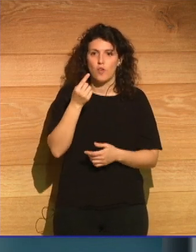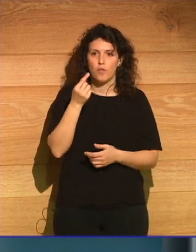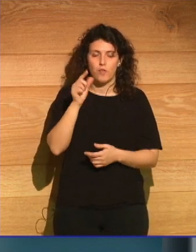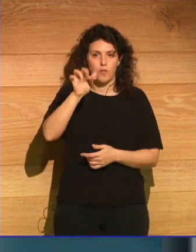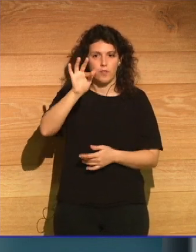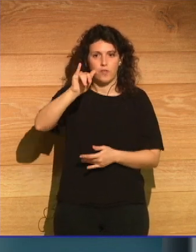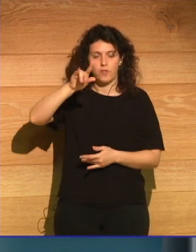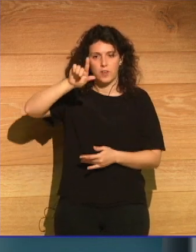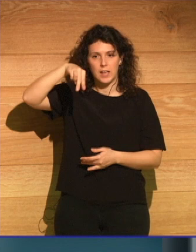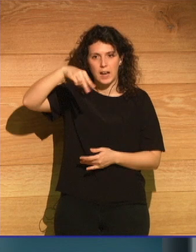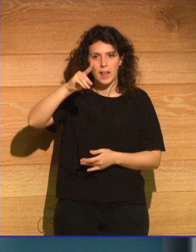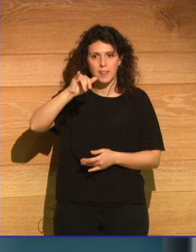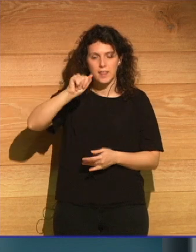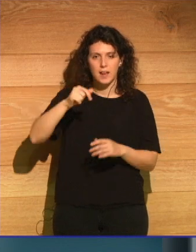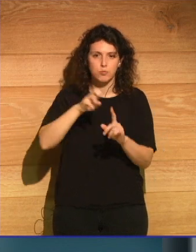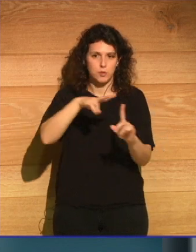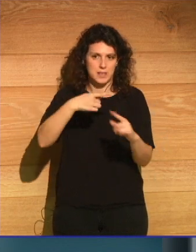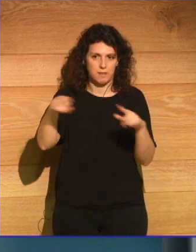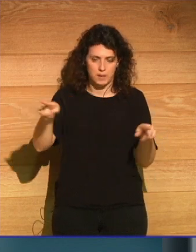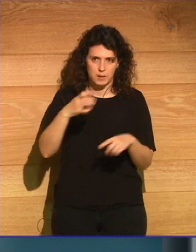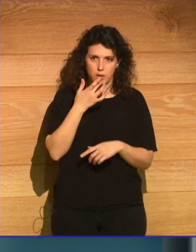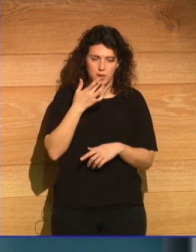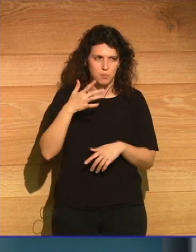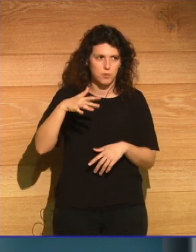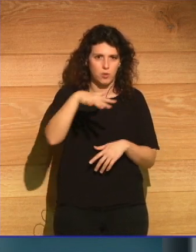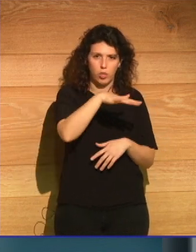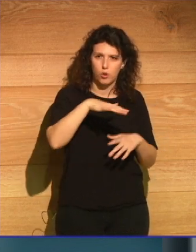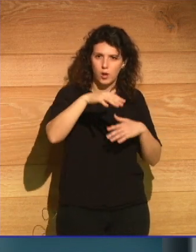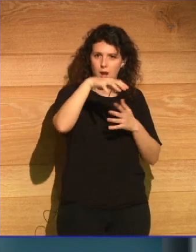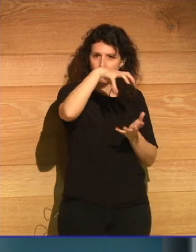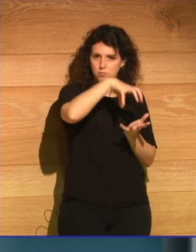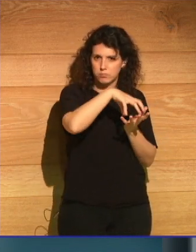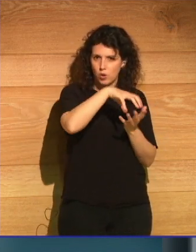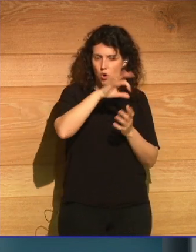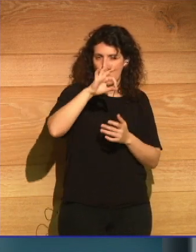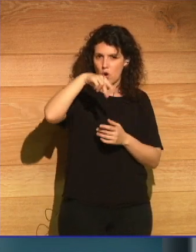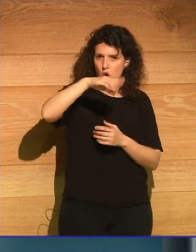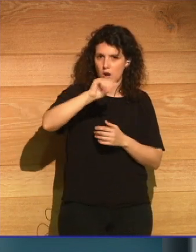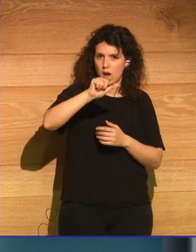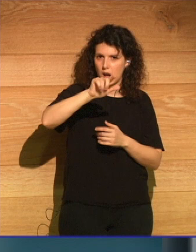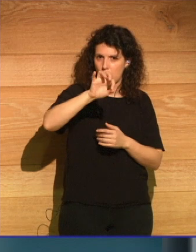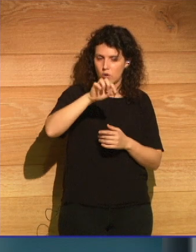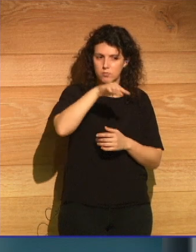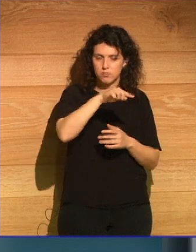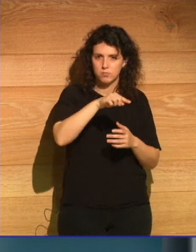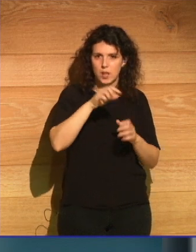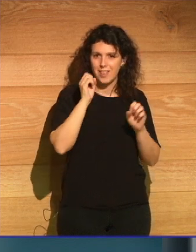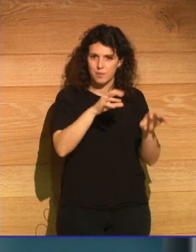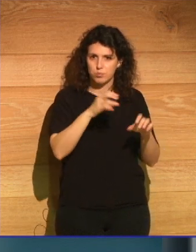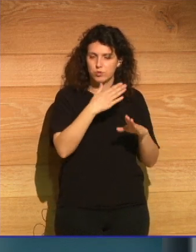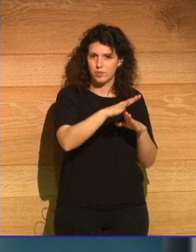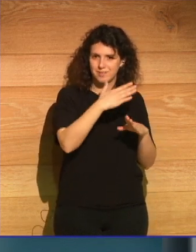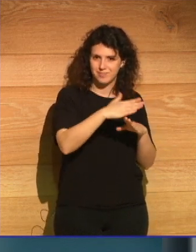un repositorio en en Oncalo es un depósito de desechos nucleares